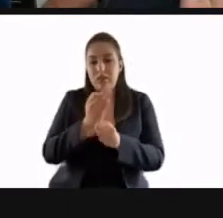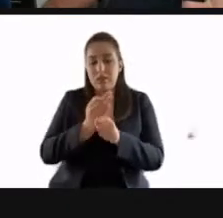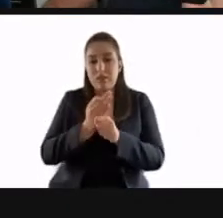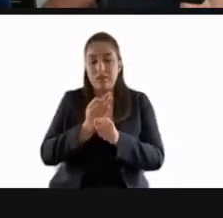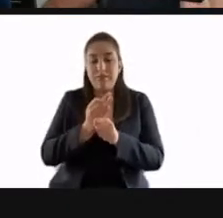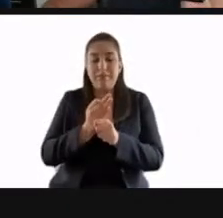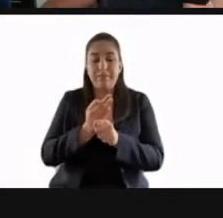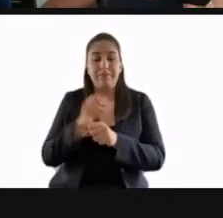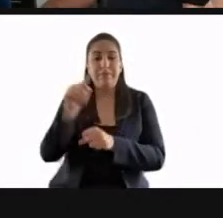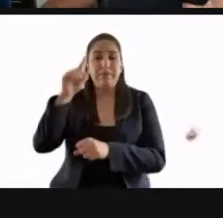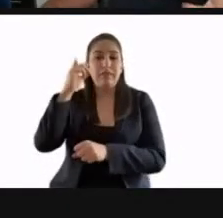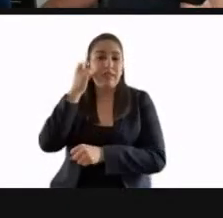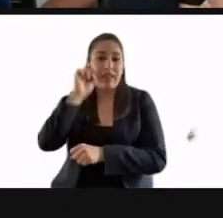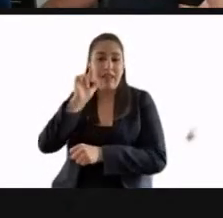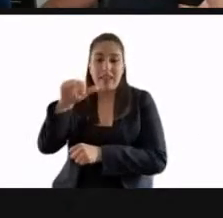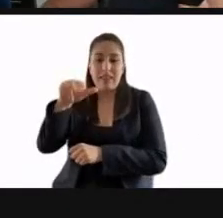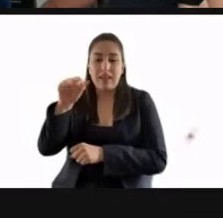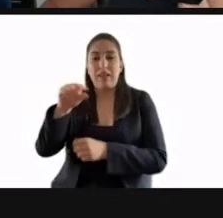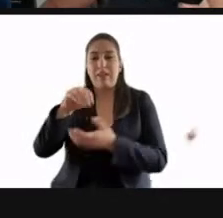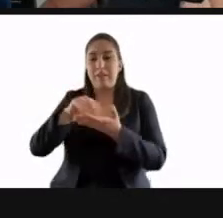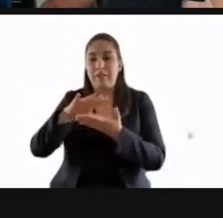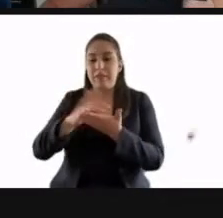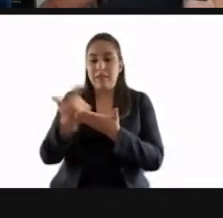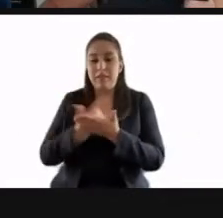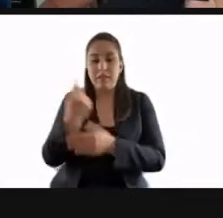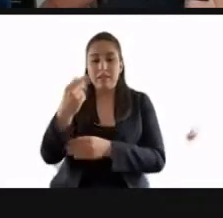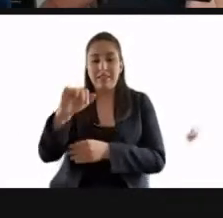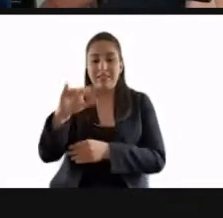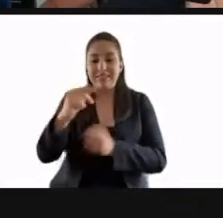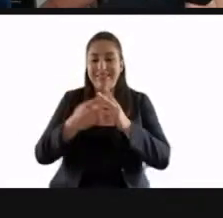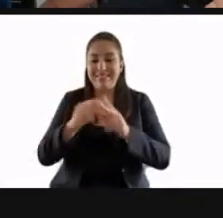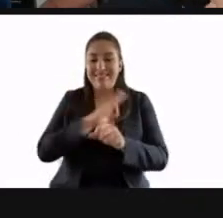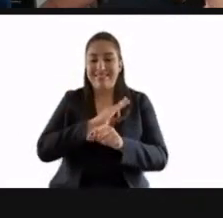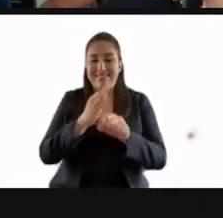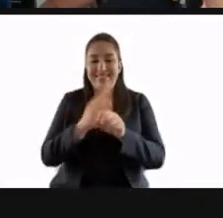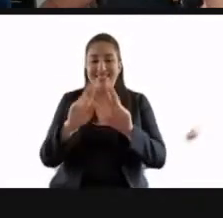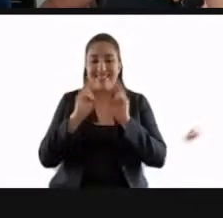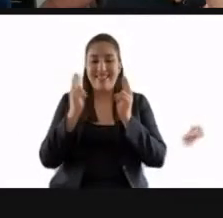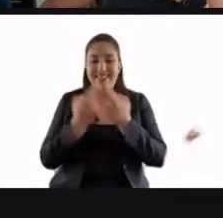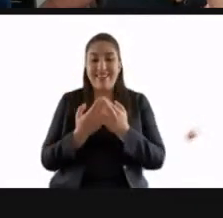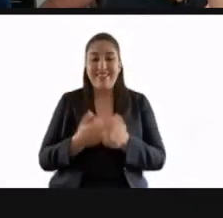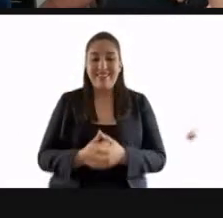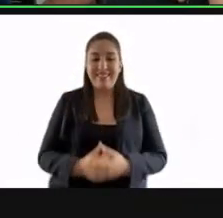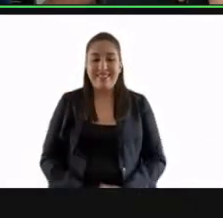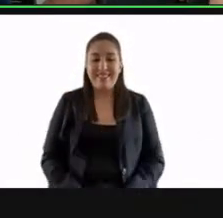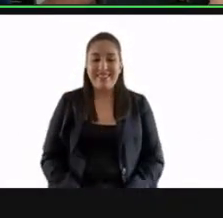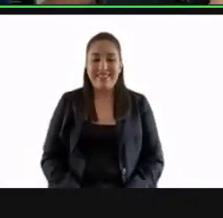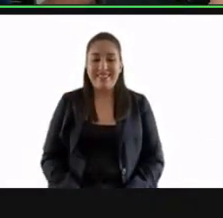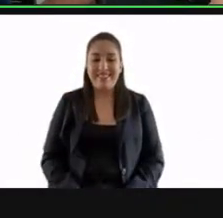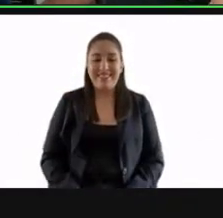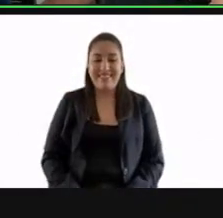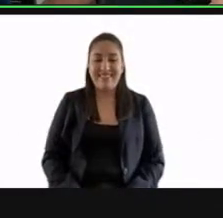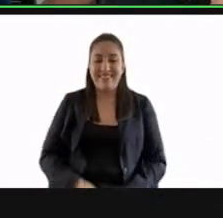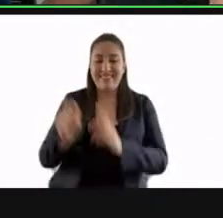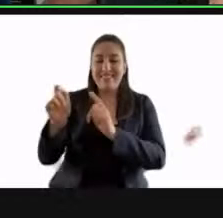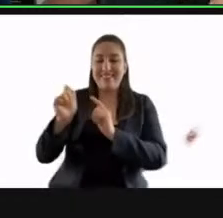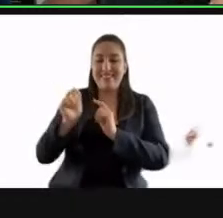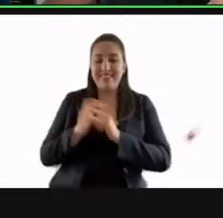Francis, si puede dar lectura de asistencia y nos informe si hay coro, por favor. Por supuesto.